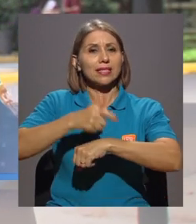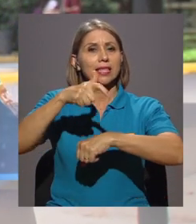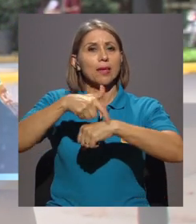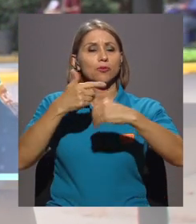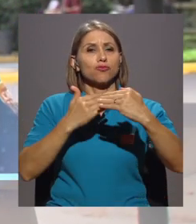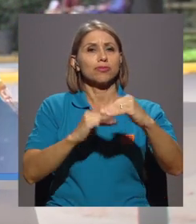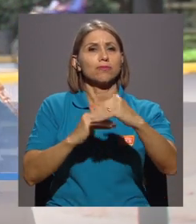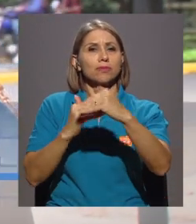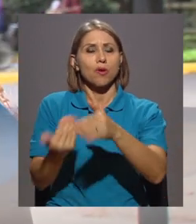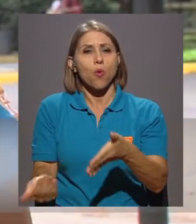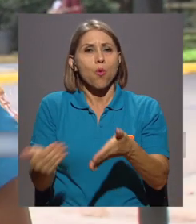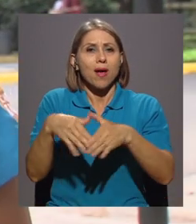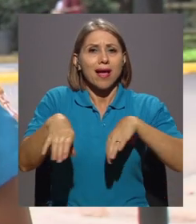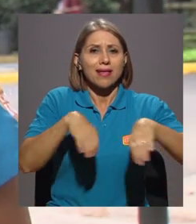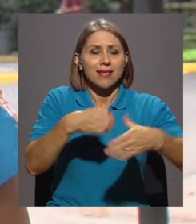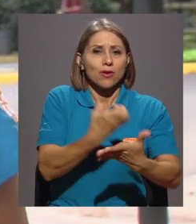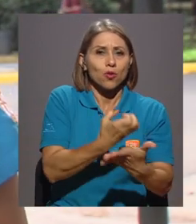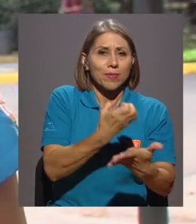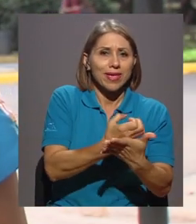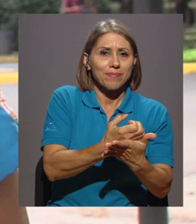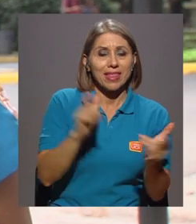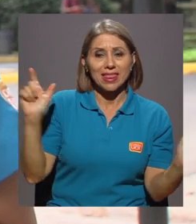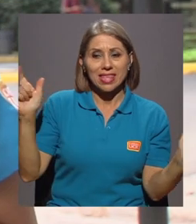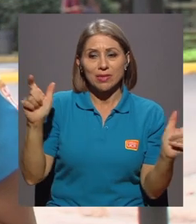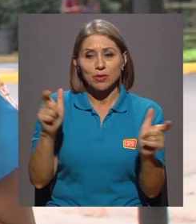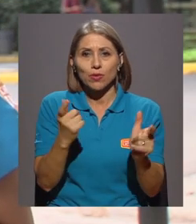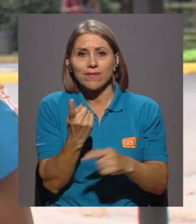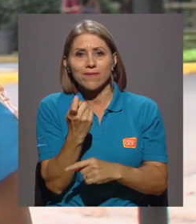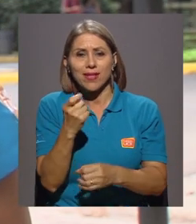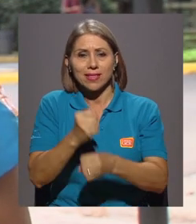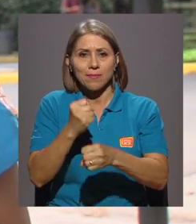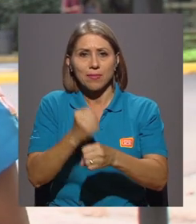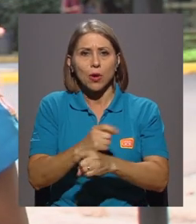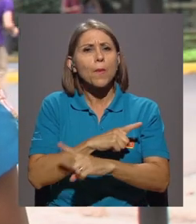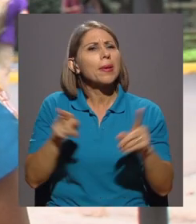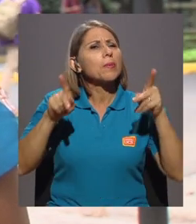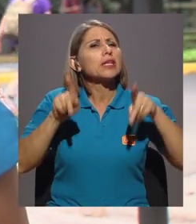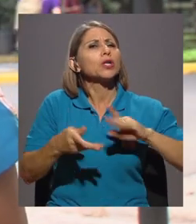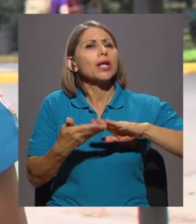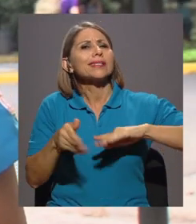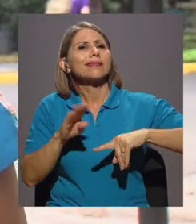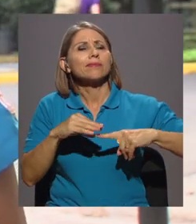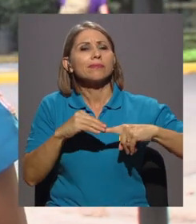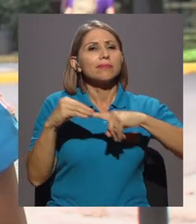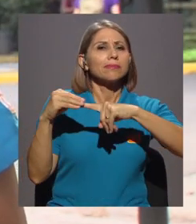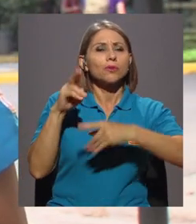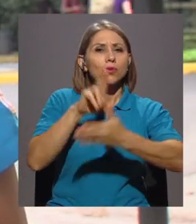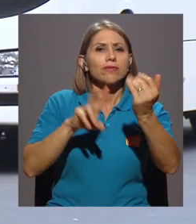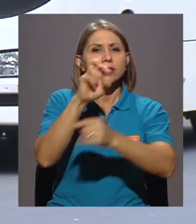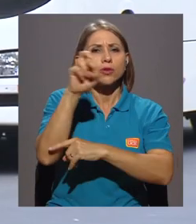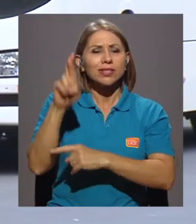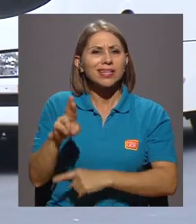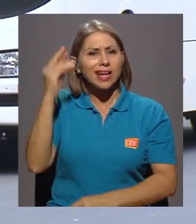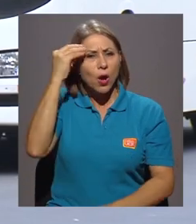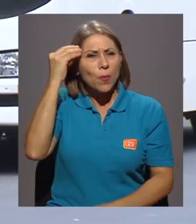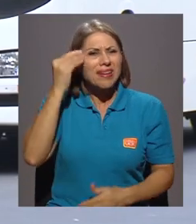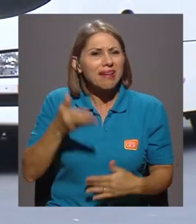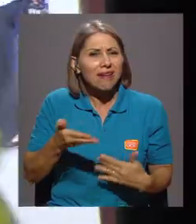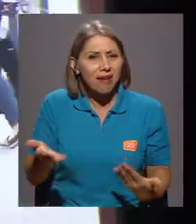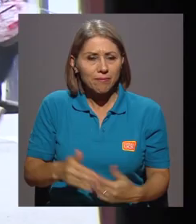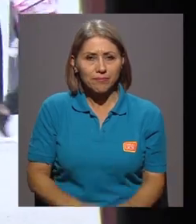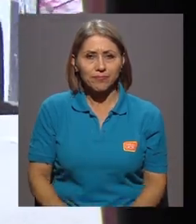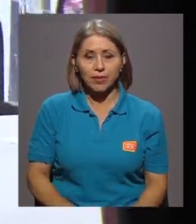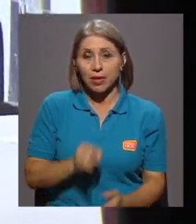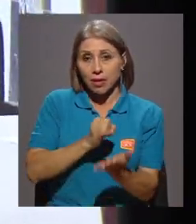reactivar la economía y disminuir el desempleo. Pero, ¿qué opinan los expertos de la Universidad de Costa Rica? De